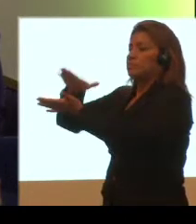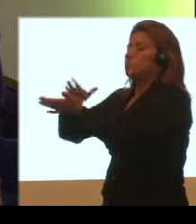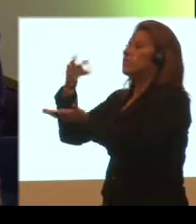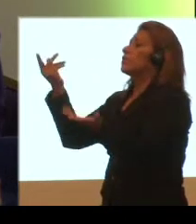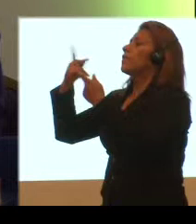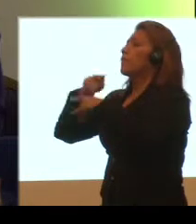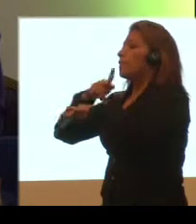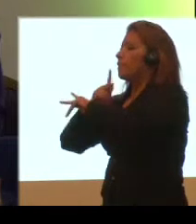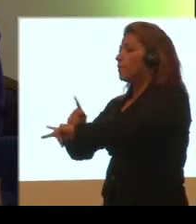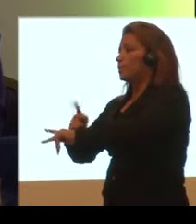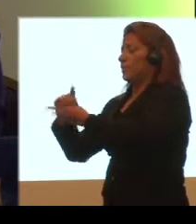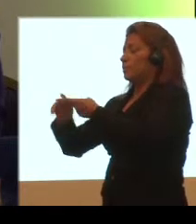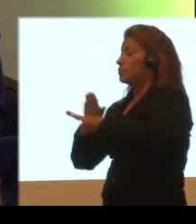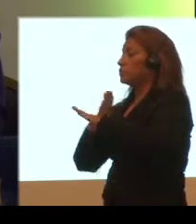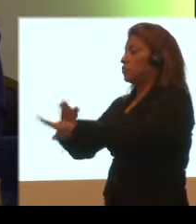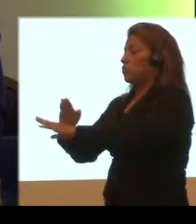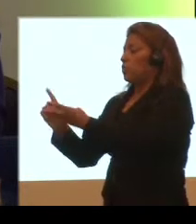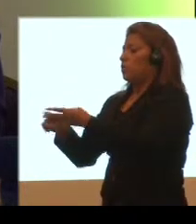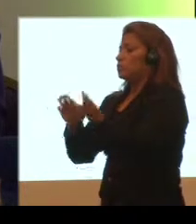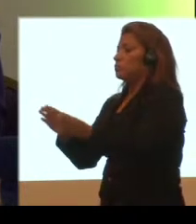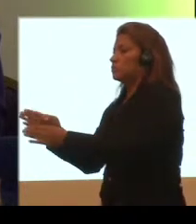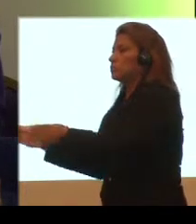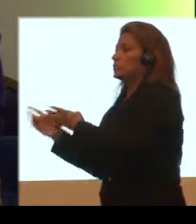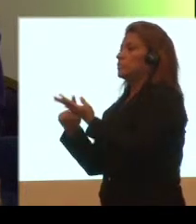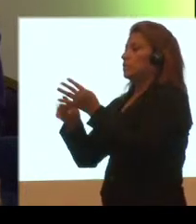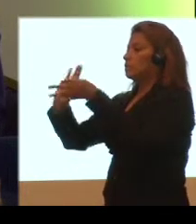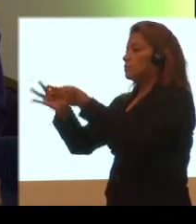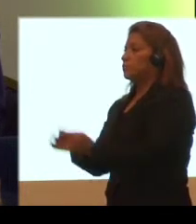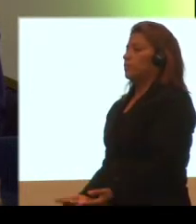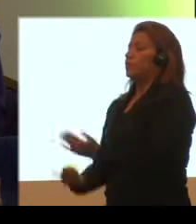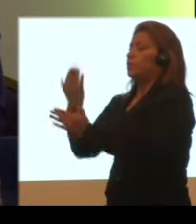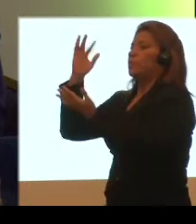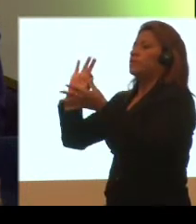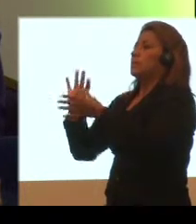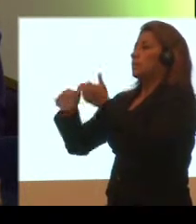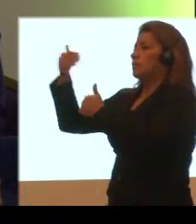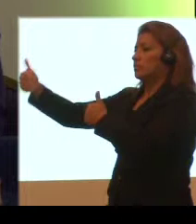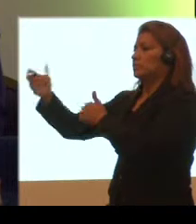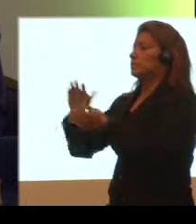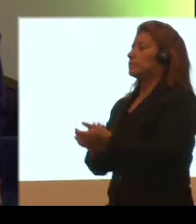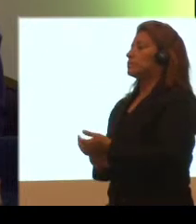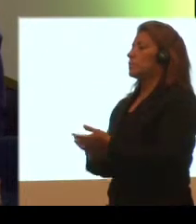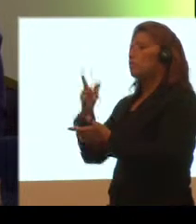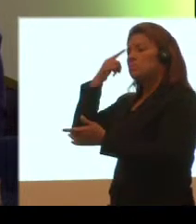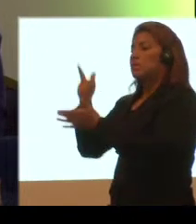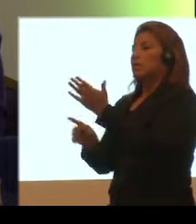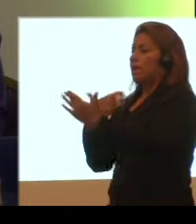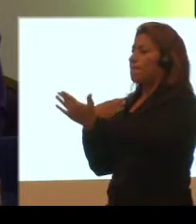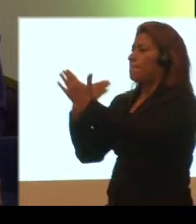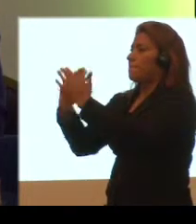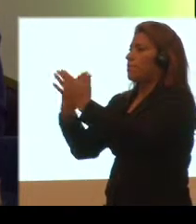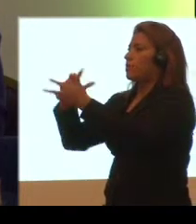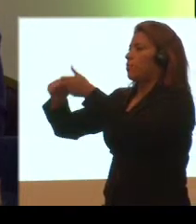acciones de prevención, reacción, mitigación, reconstrucción y transferencia para enfrentar